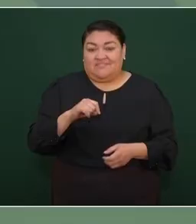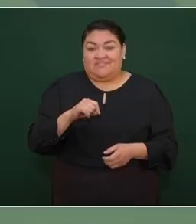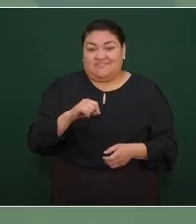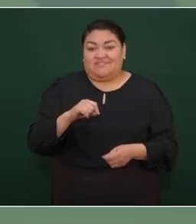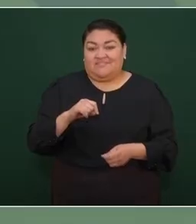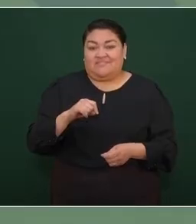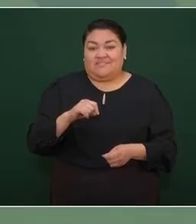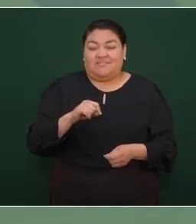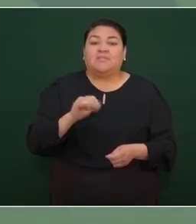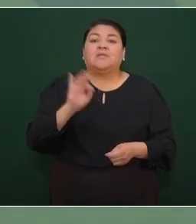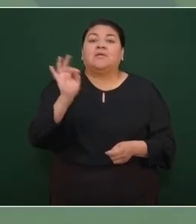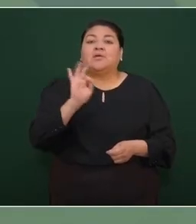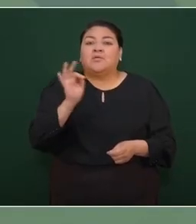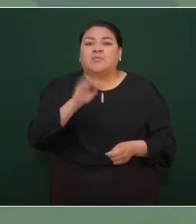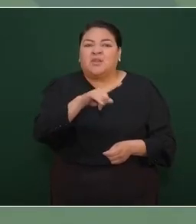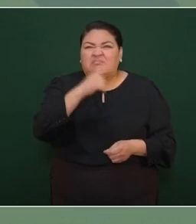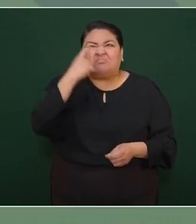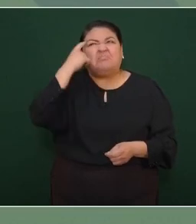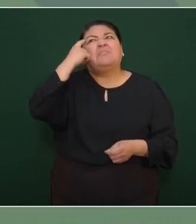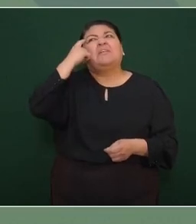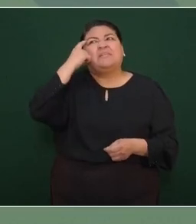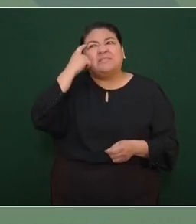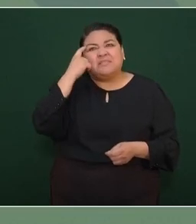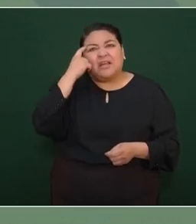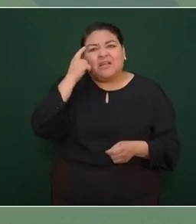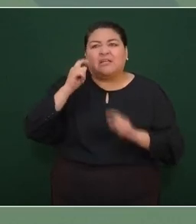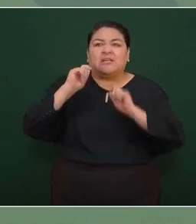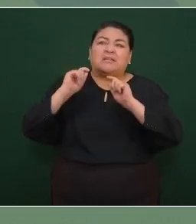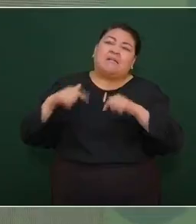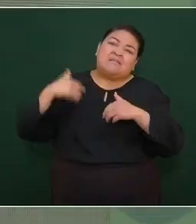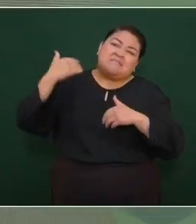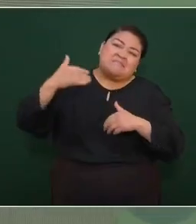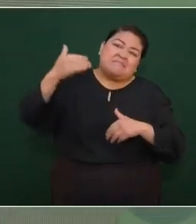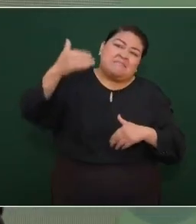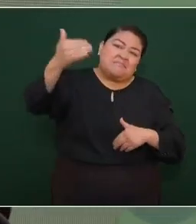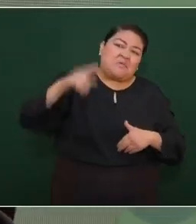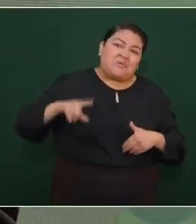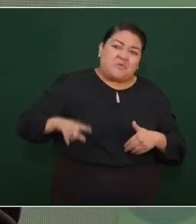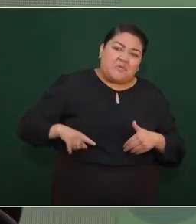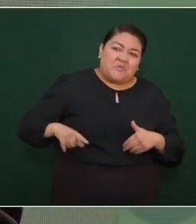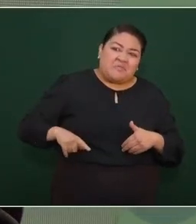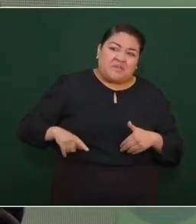a lo mejor nunca pensaron que iba a haber un gobierno como el nuestro